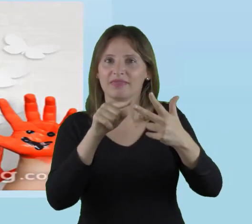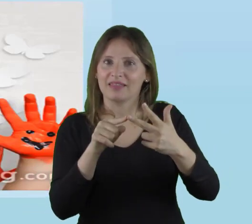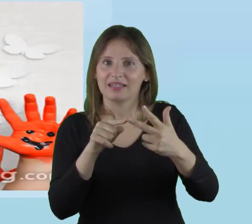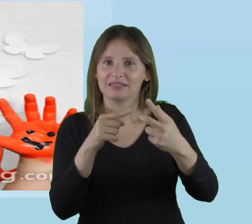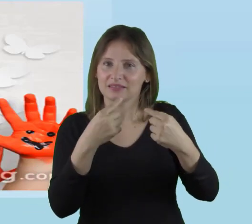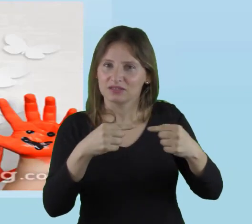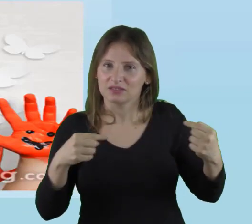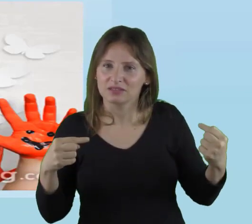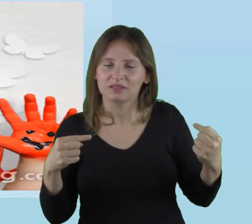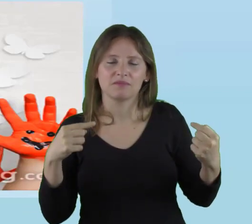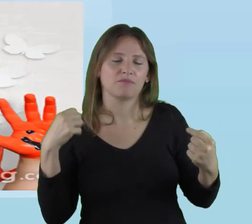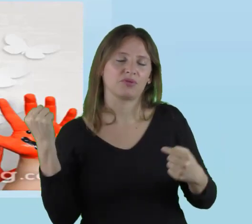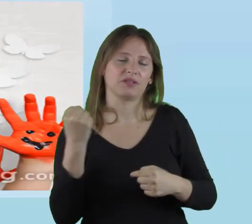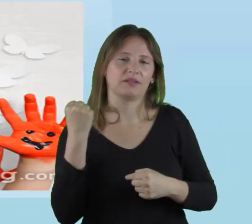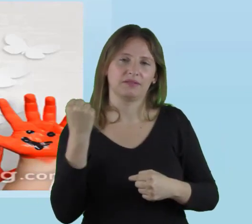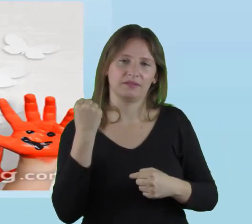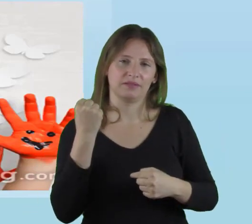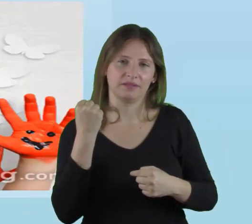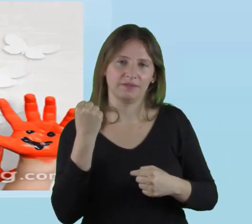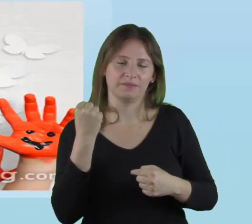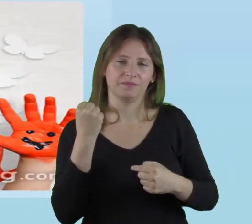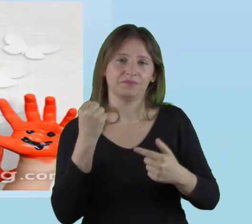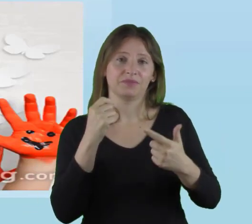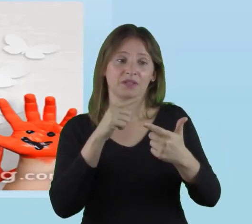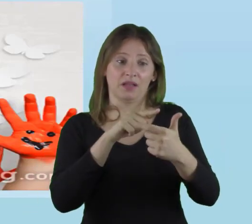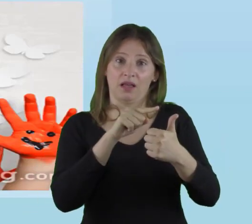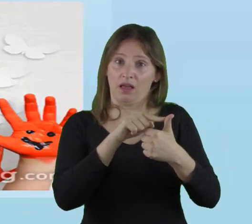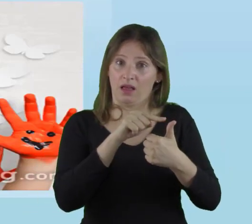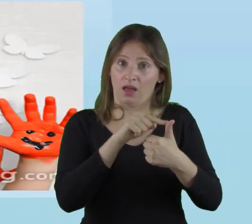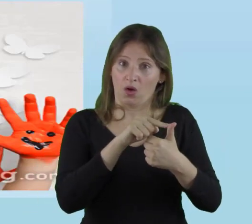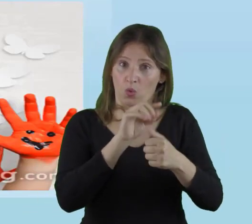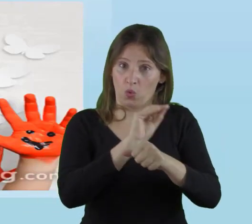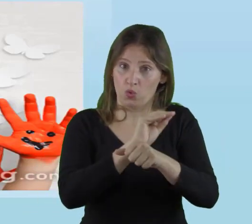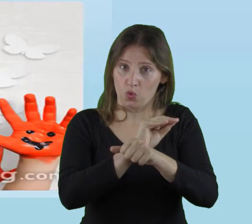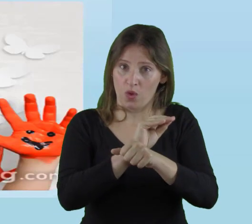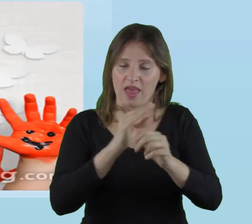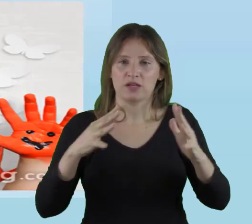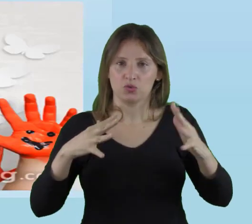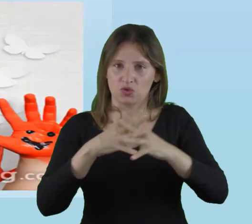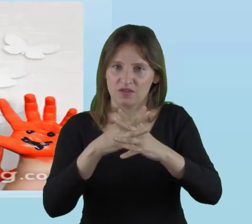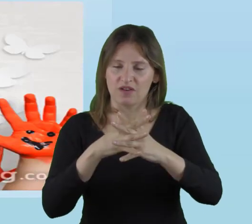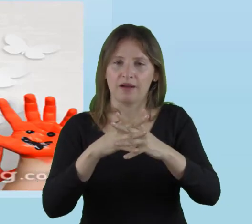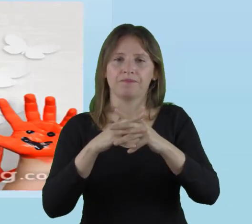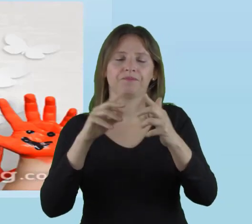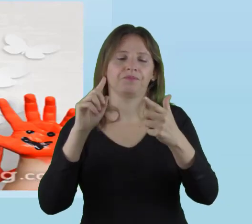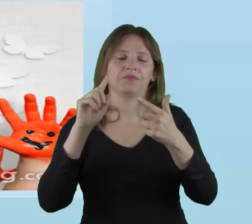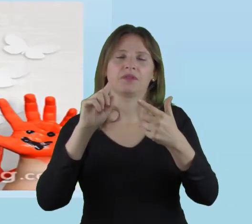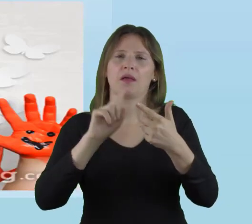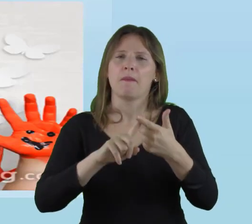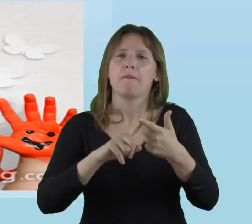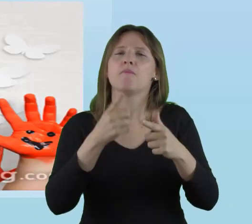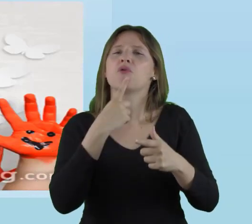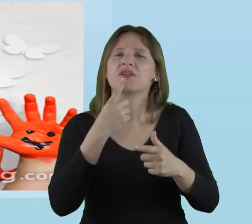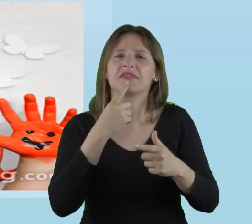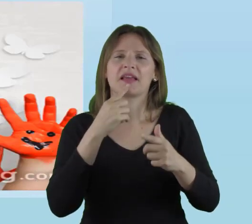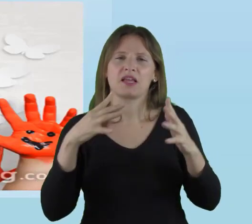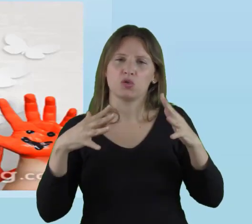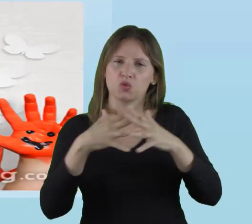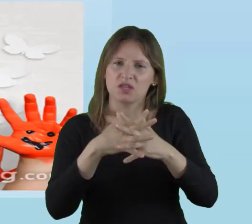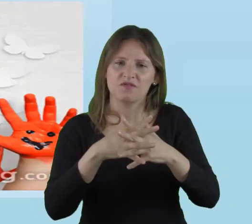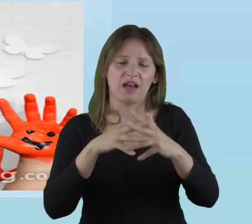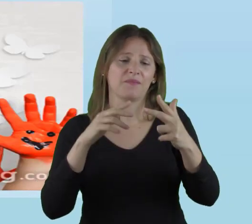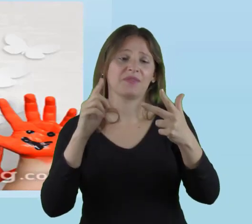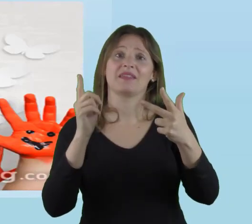tres dimensiones no pueden faltar. La cultura inclusiva, las políticas inclusivas